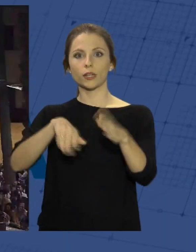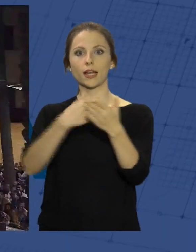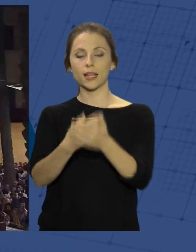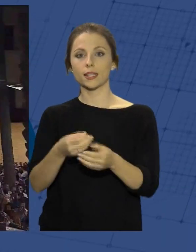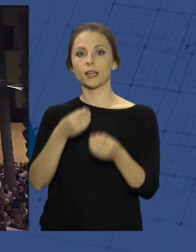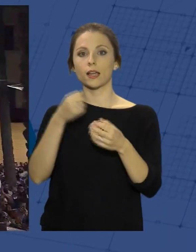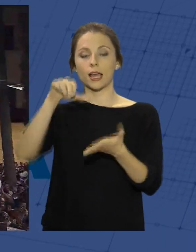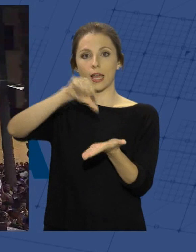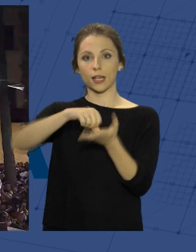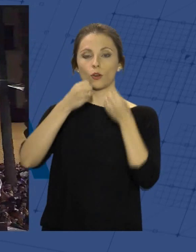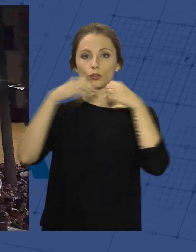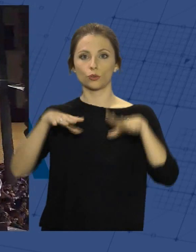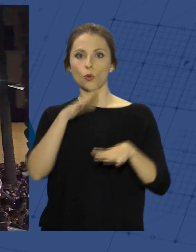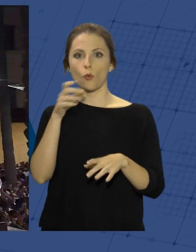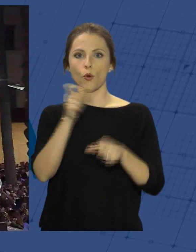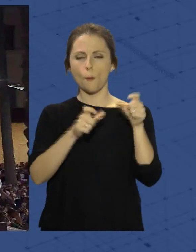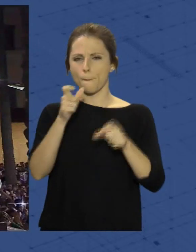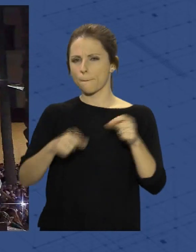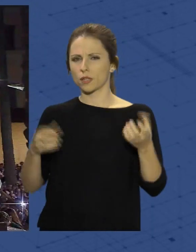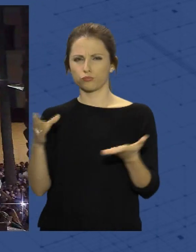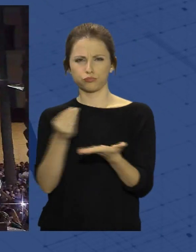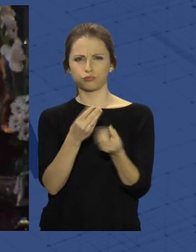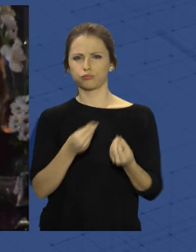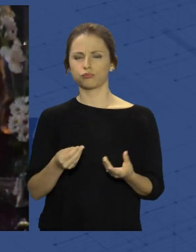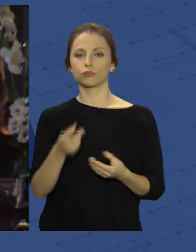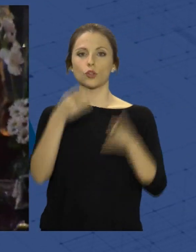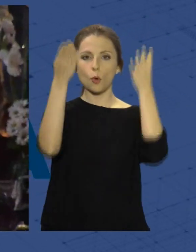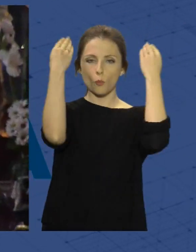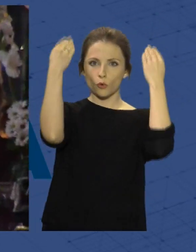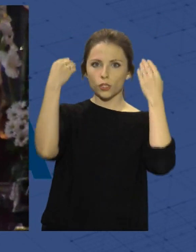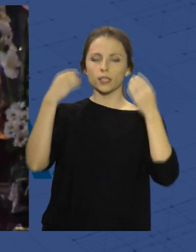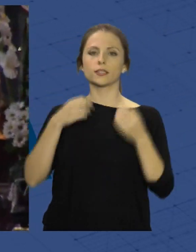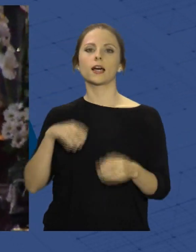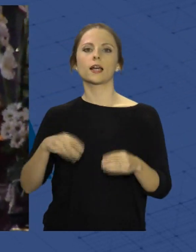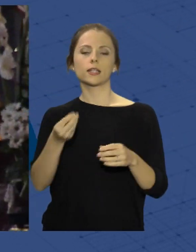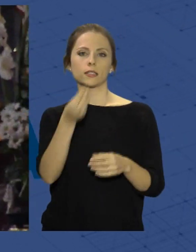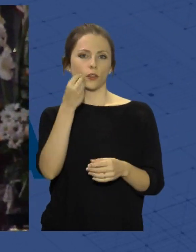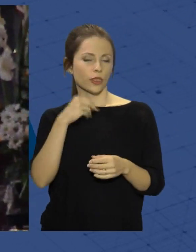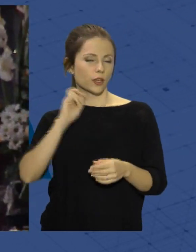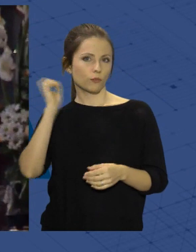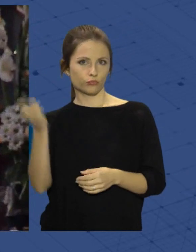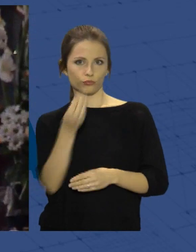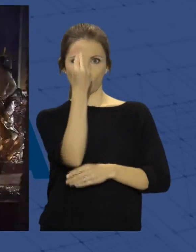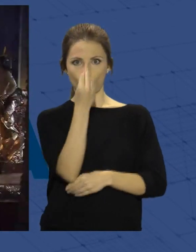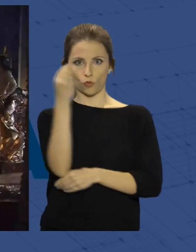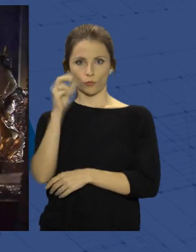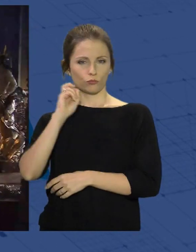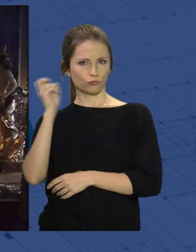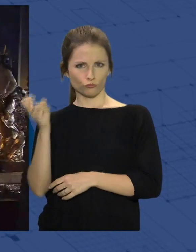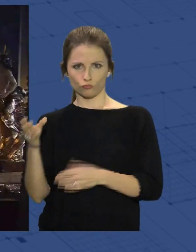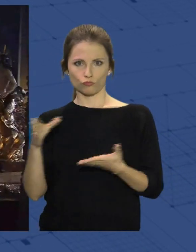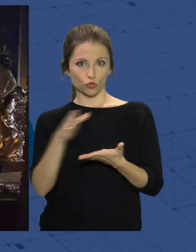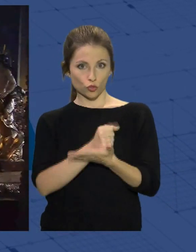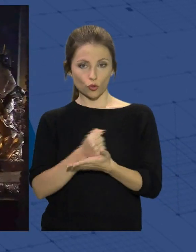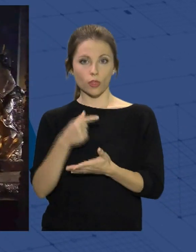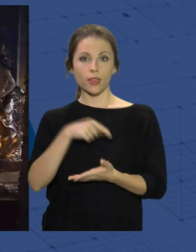inundadas de miles y miles de personas. Borriquita, Santa Cena, Unidad, Oración, Sentencia, Merced, Pasión, Buena Muerte, Soledad